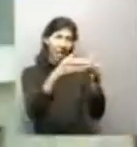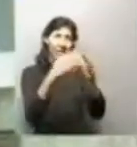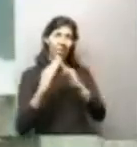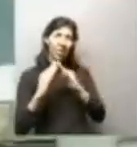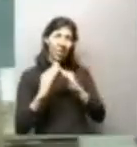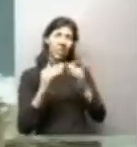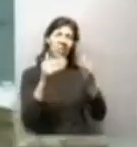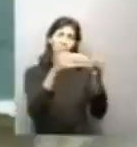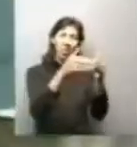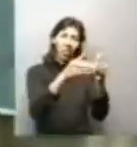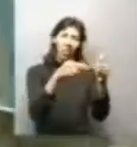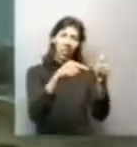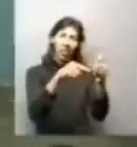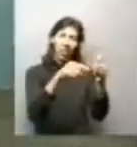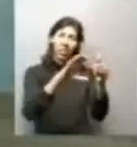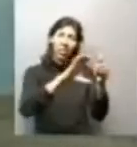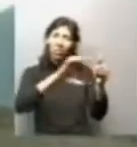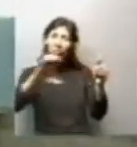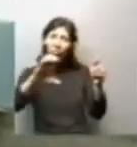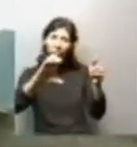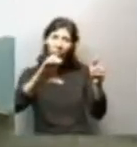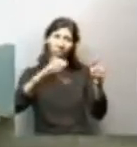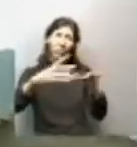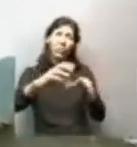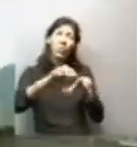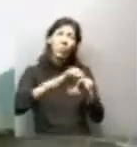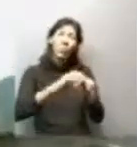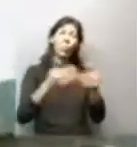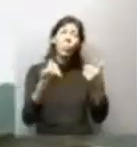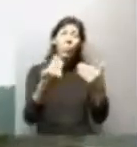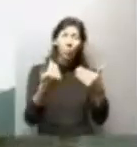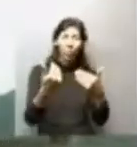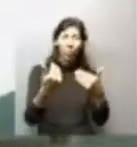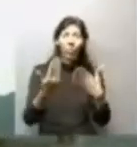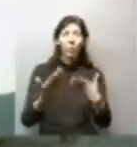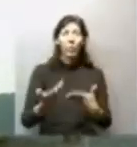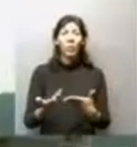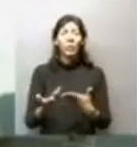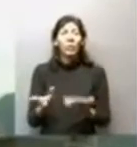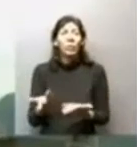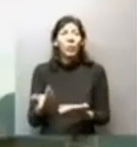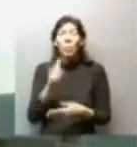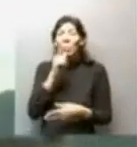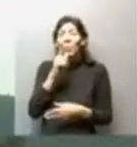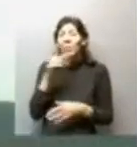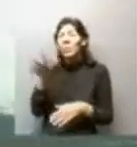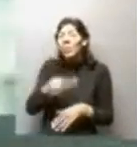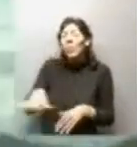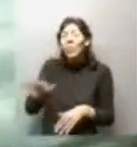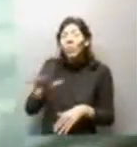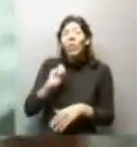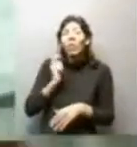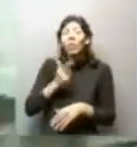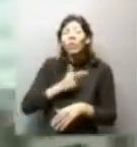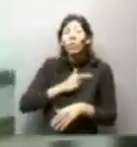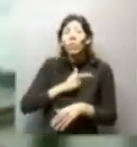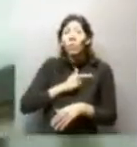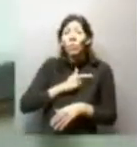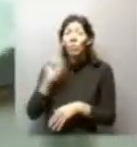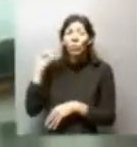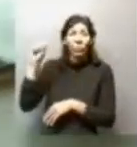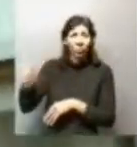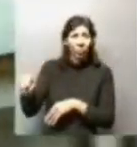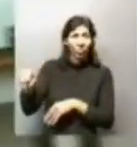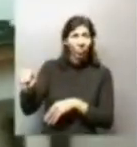Yo la tengo en la esquina de mi casa. Le voy a decir algo que a nosotros no nos tienen en cuenta. Nuestro barrio es un barrio